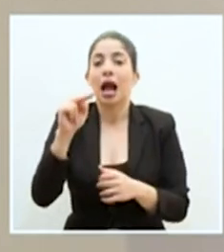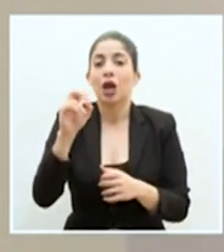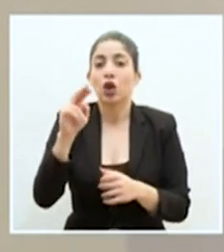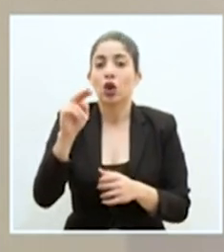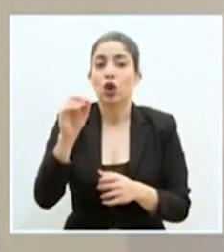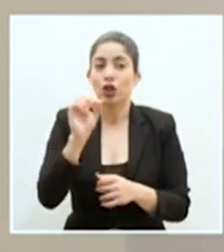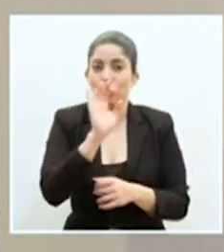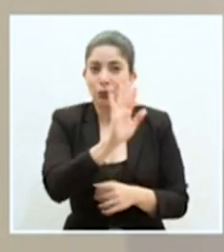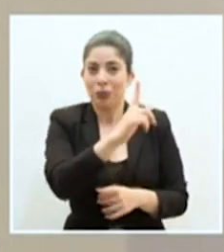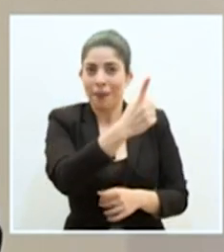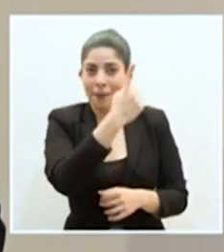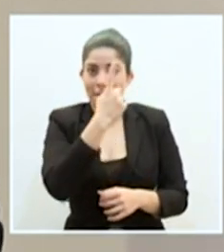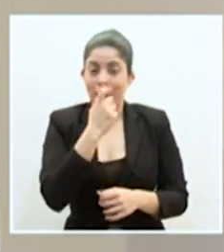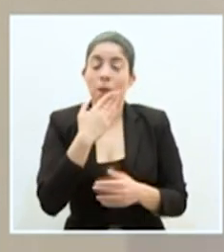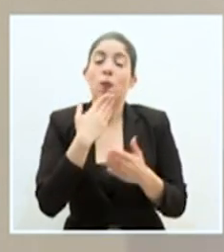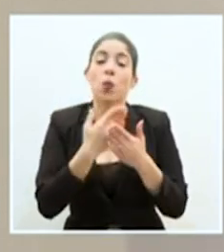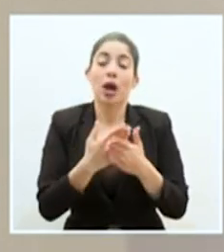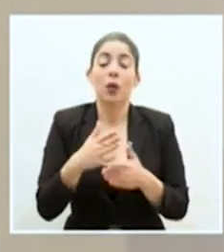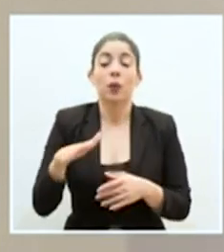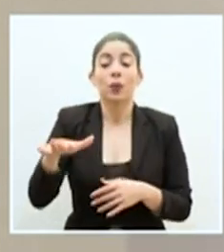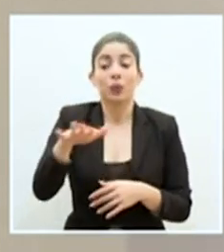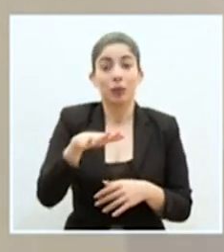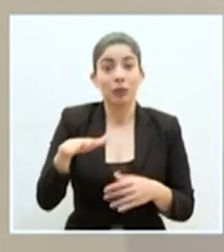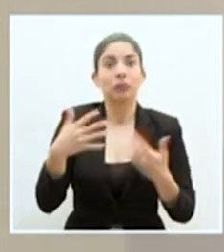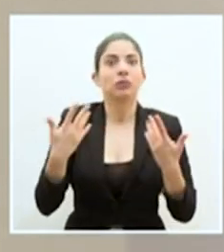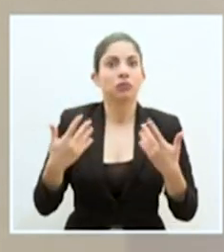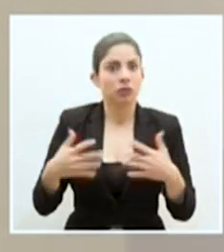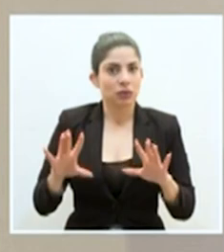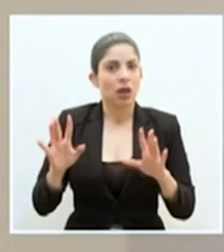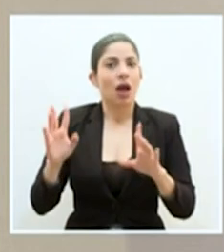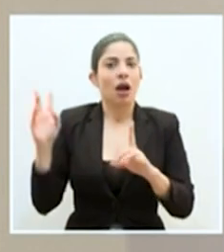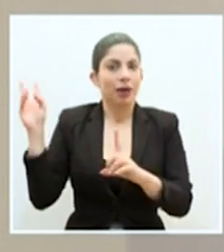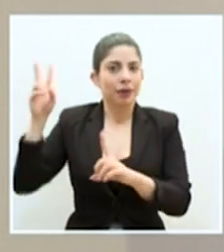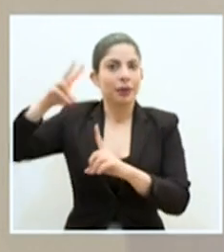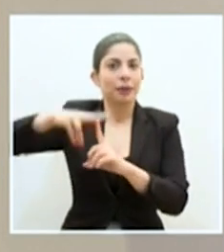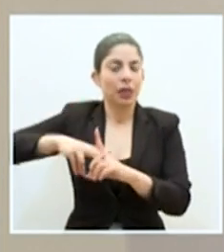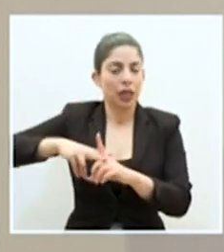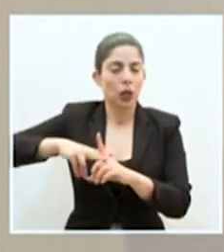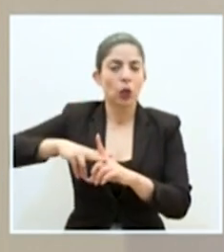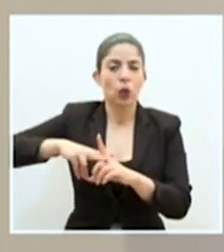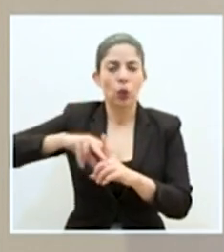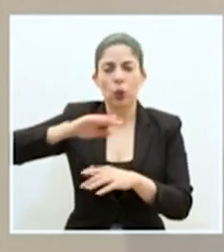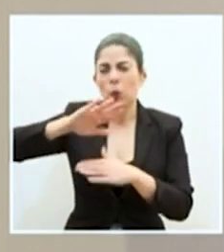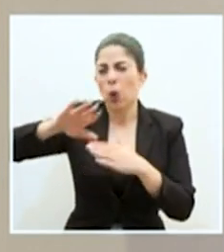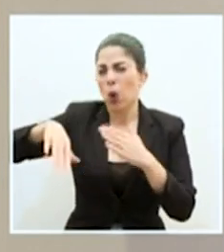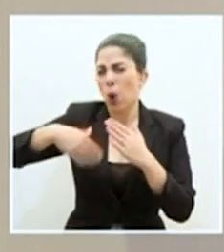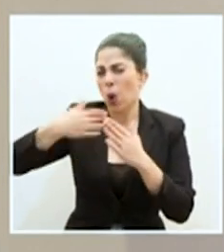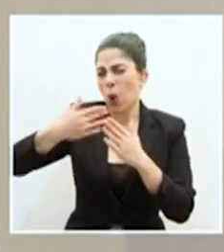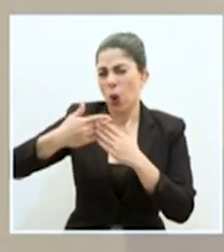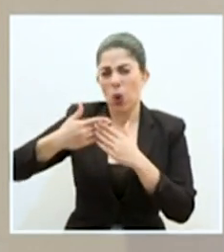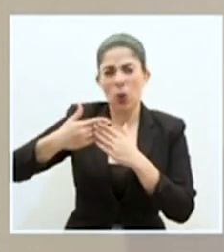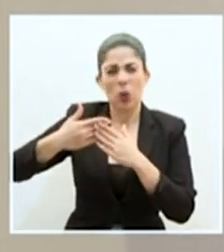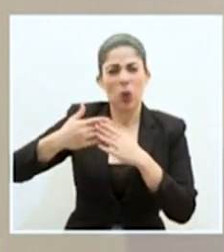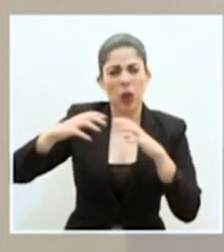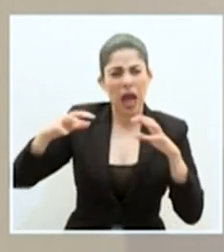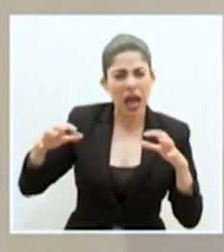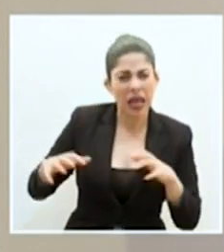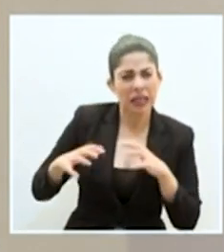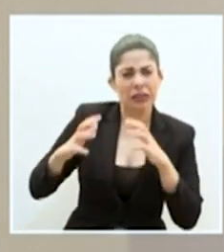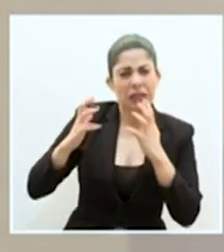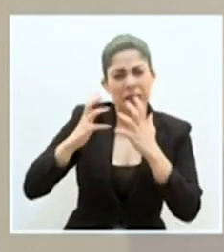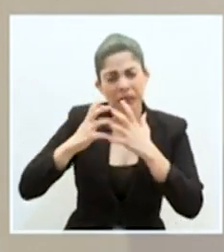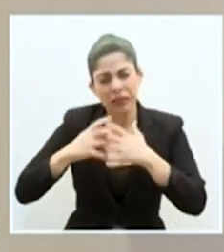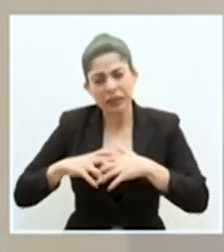preguntaba usted, bueno, ahí ya se está empleando toda la articulación, todas las acciones